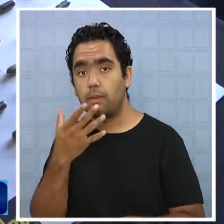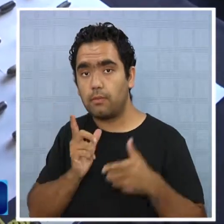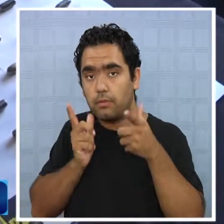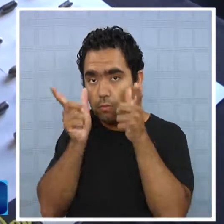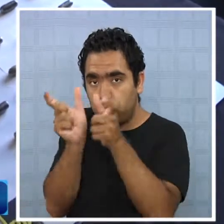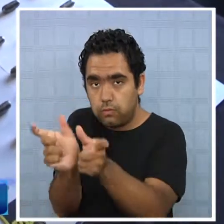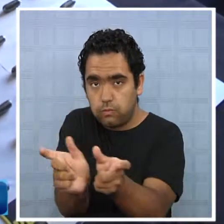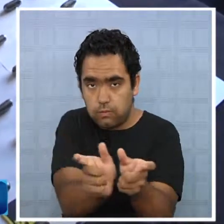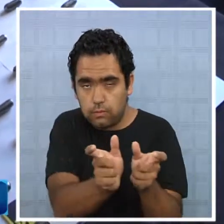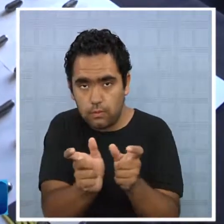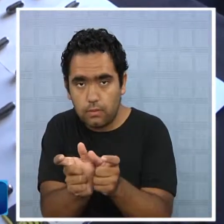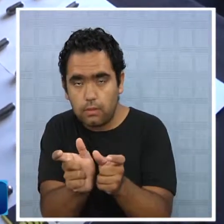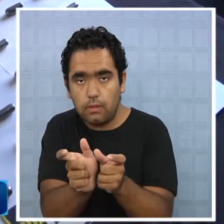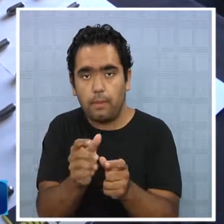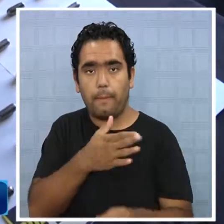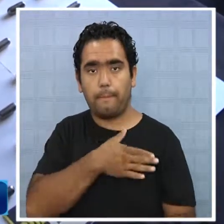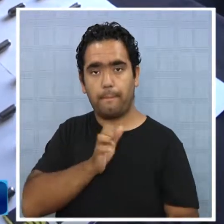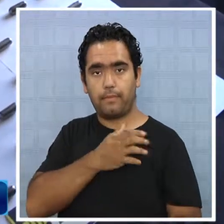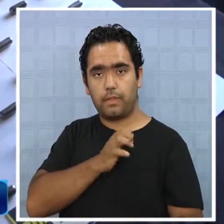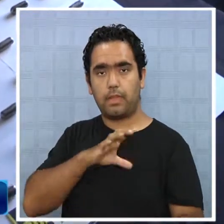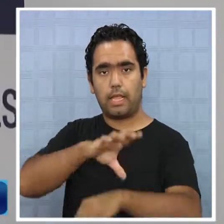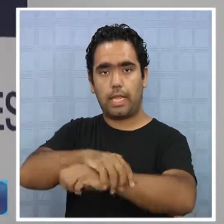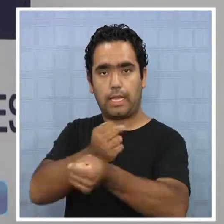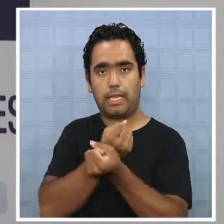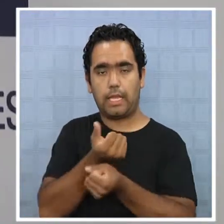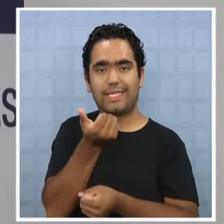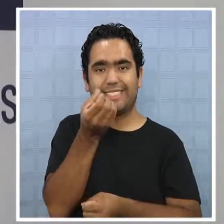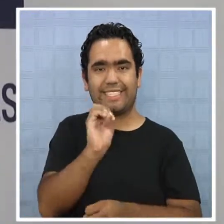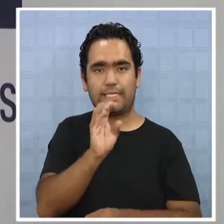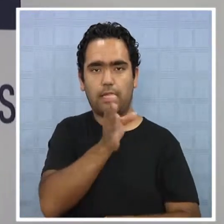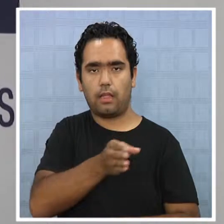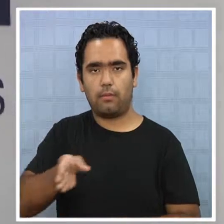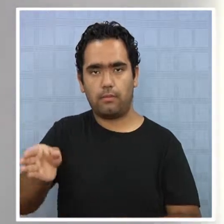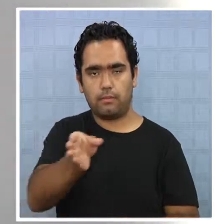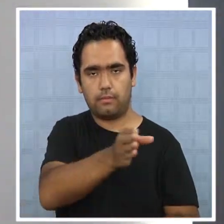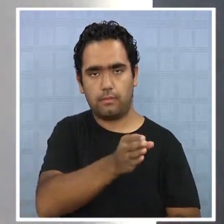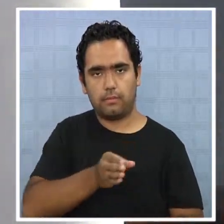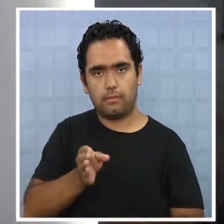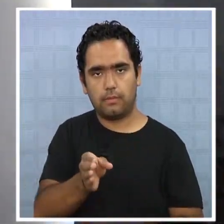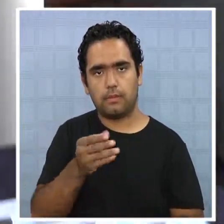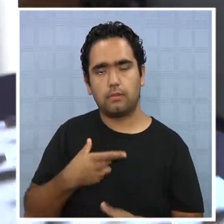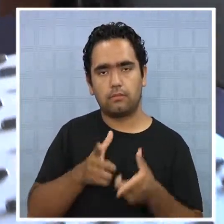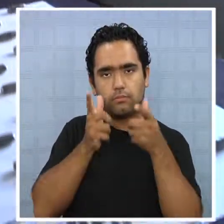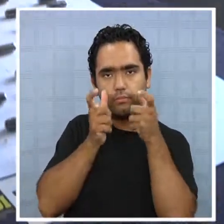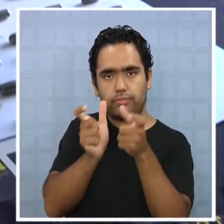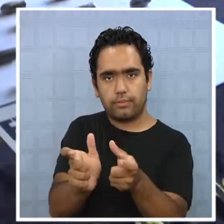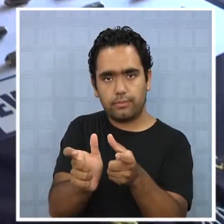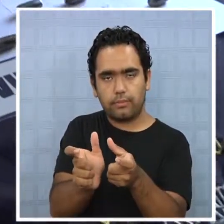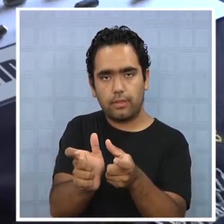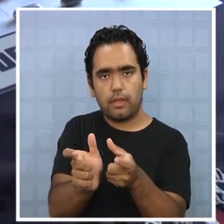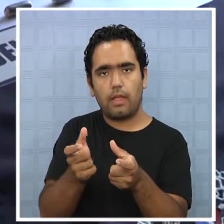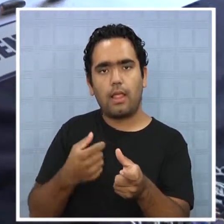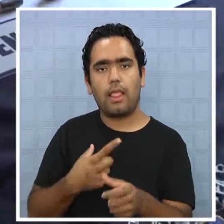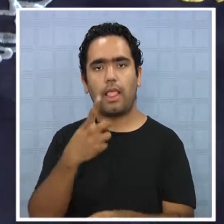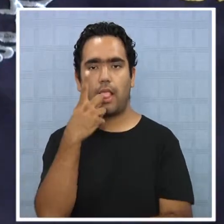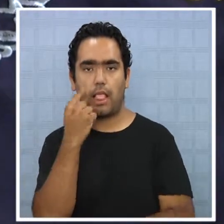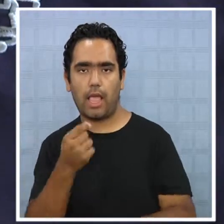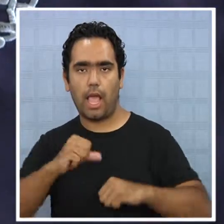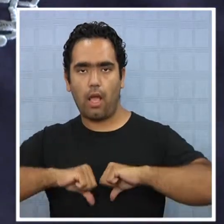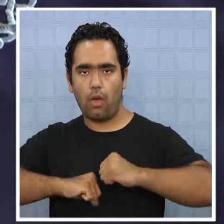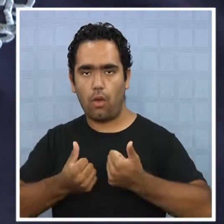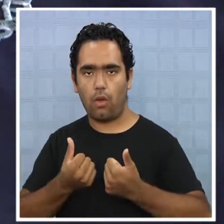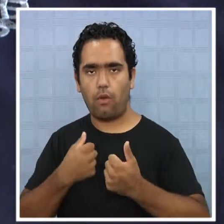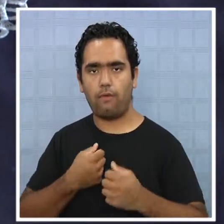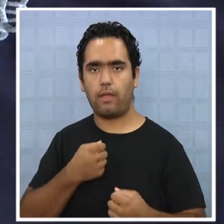En otro procedimiento de la Policía de Investigaciones, resultaron detenidas 60 personas en un operativo